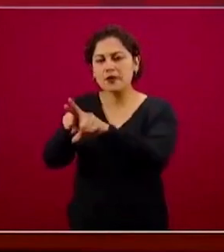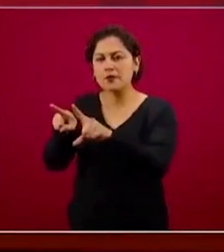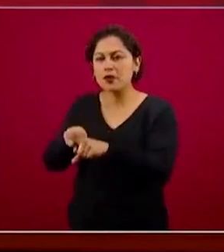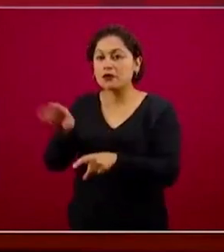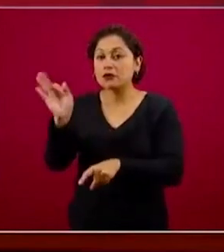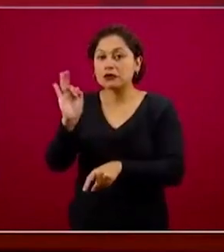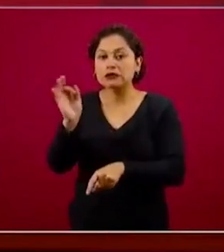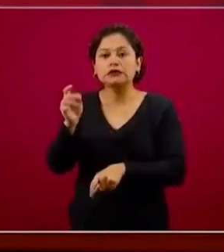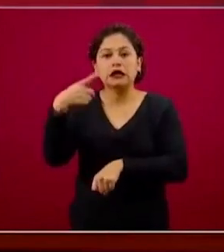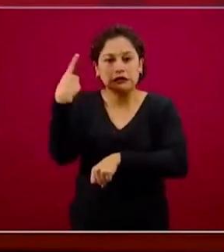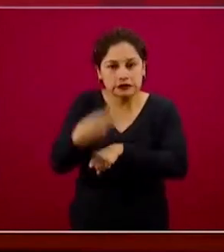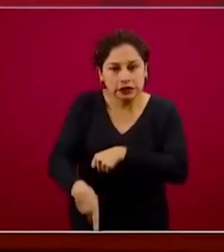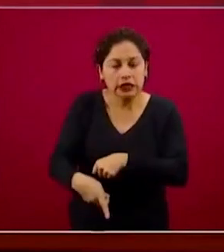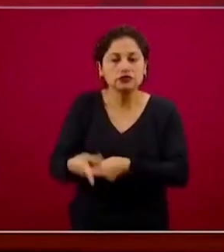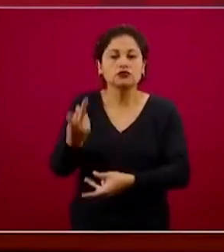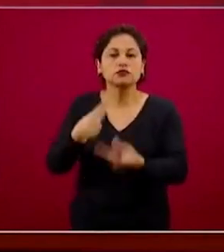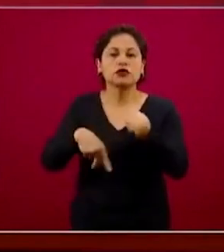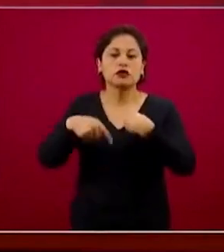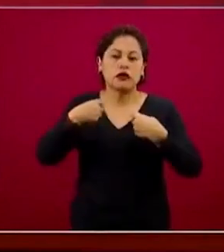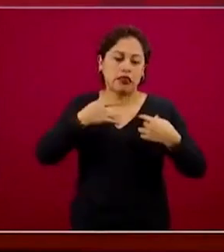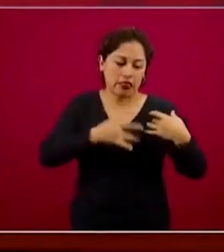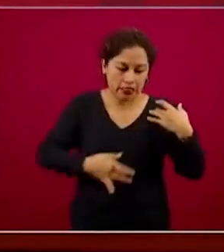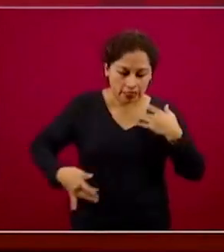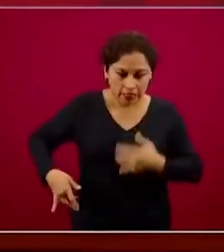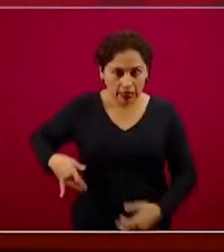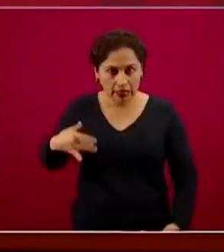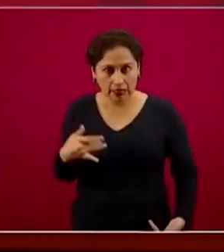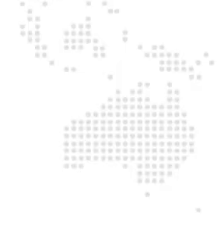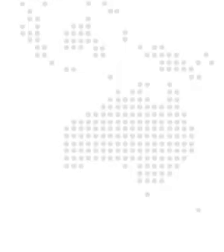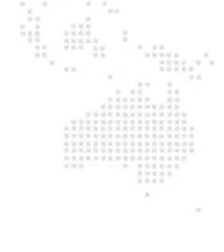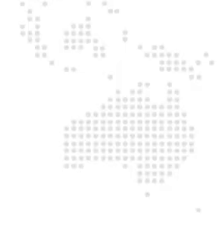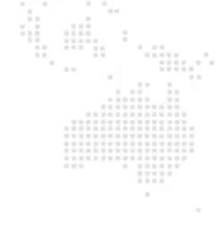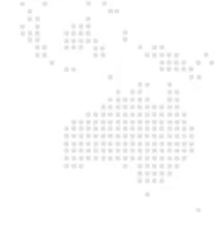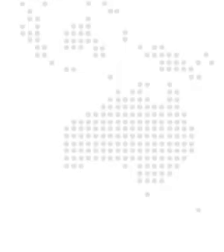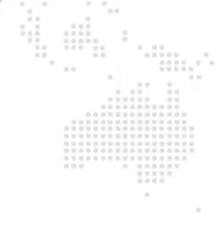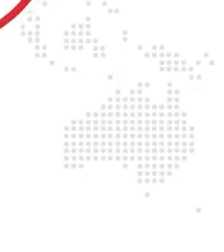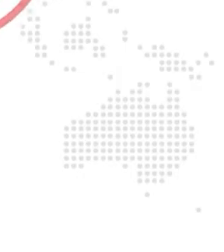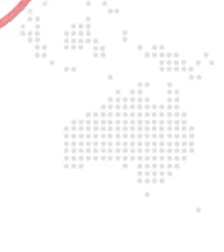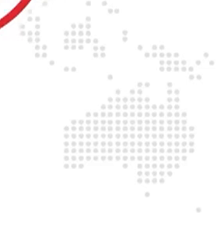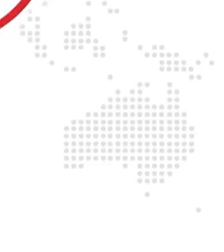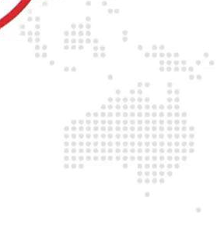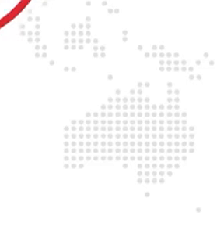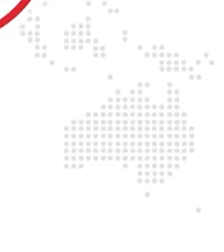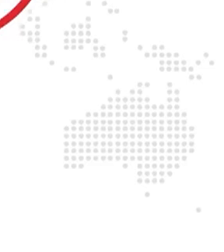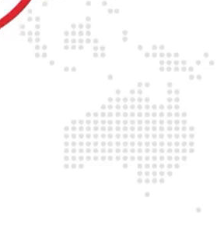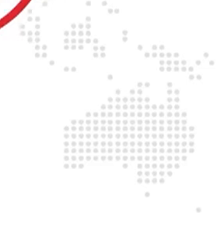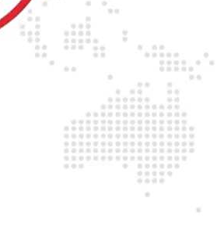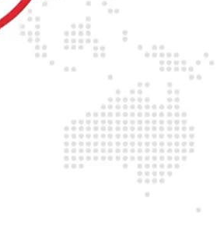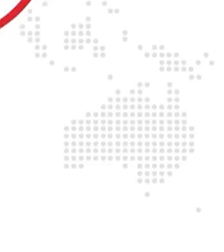Entonces, es una complejidad, no es sólo el pulmón, pero sí es el central. ¡Gracias!